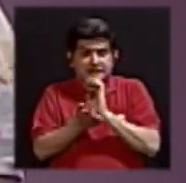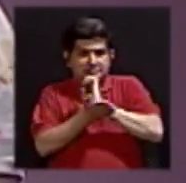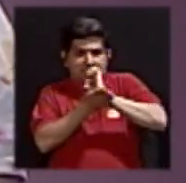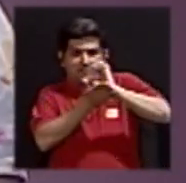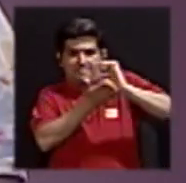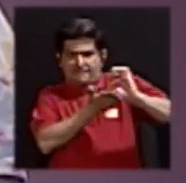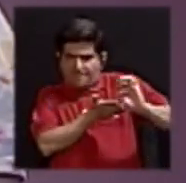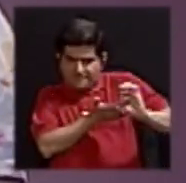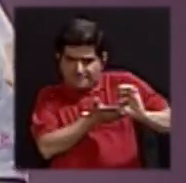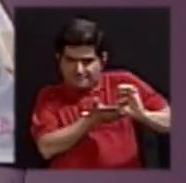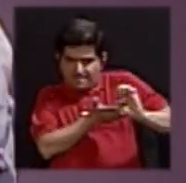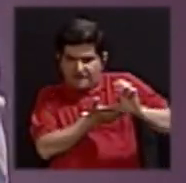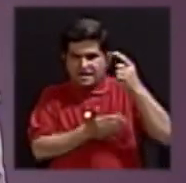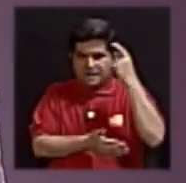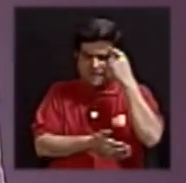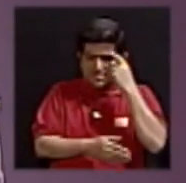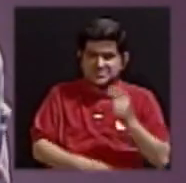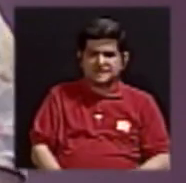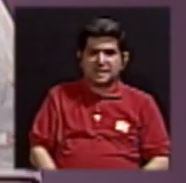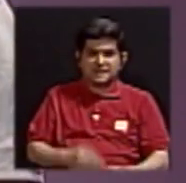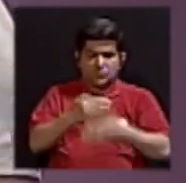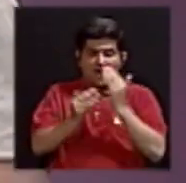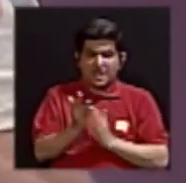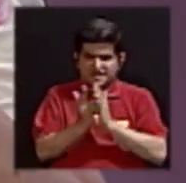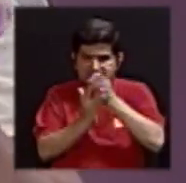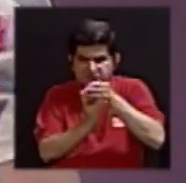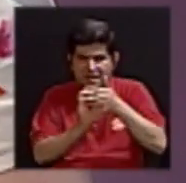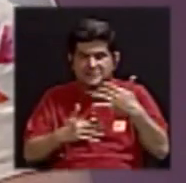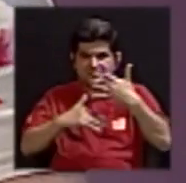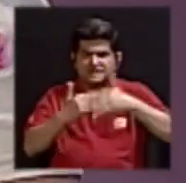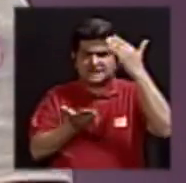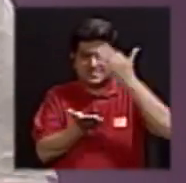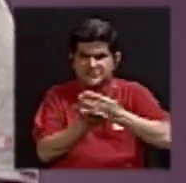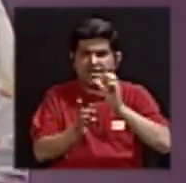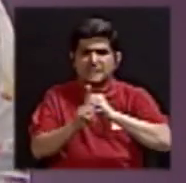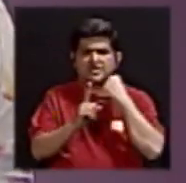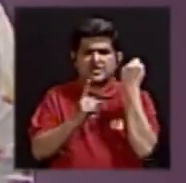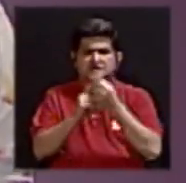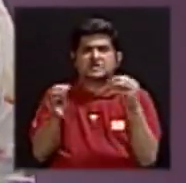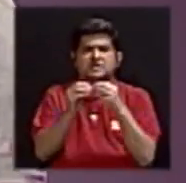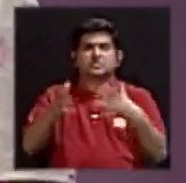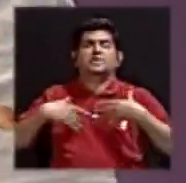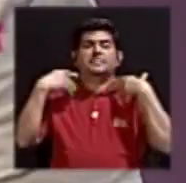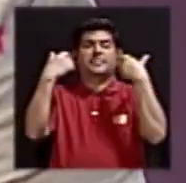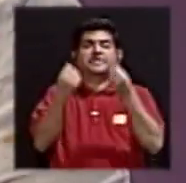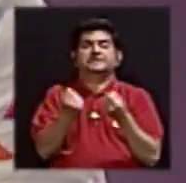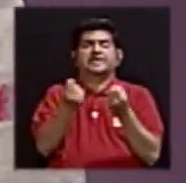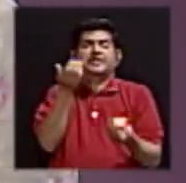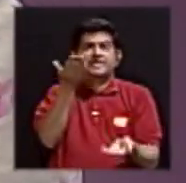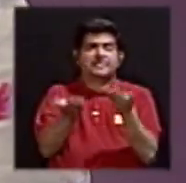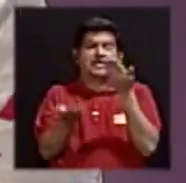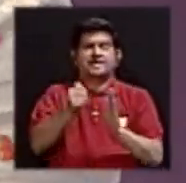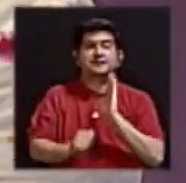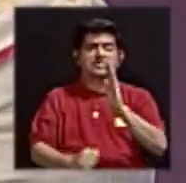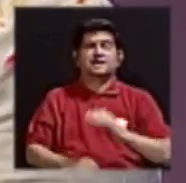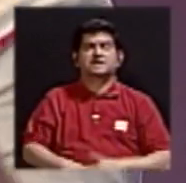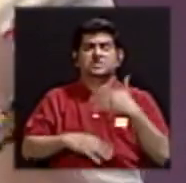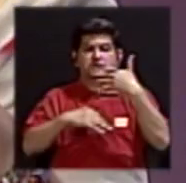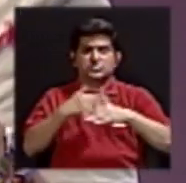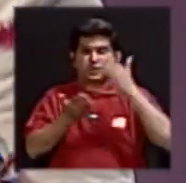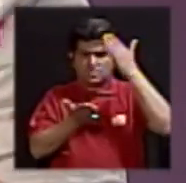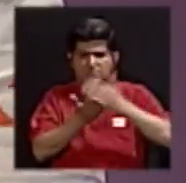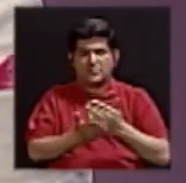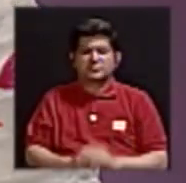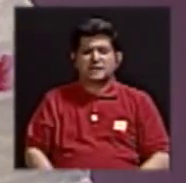para entrar a la menopausia con una condición más saludable, probablemente su menopausia sea